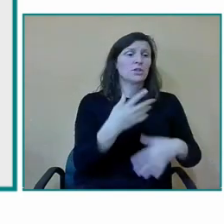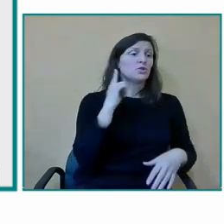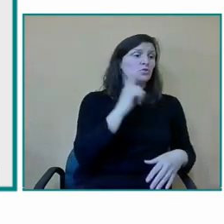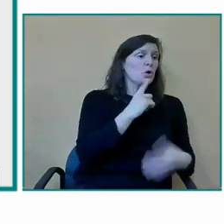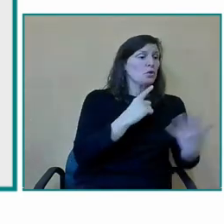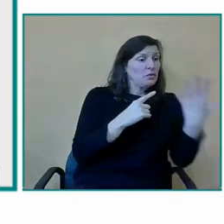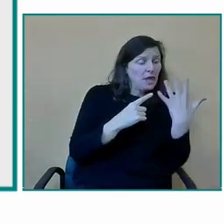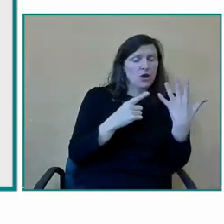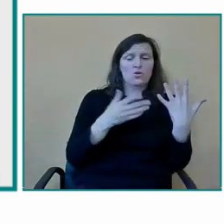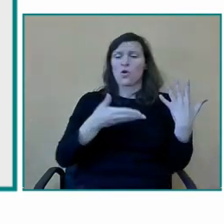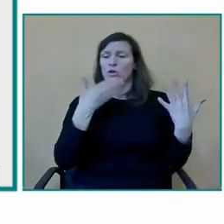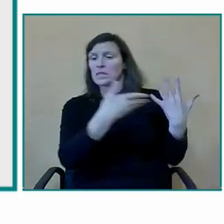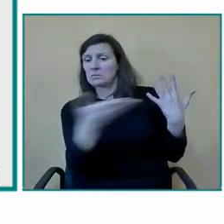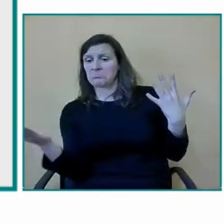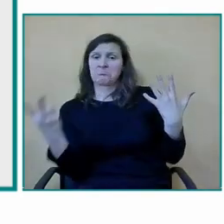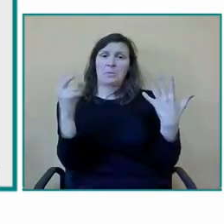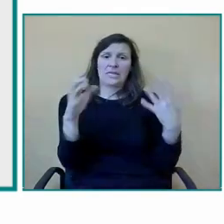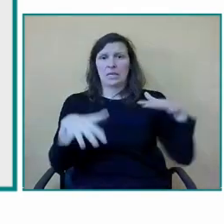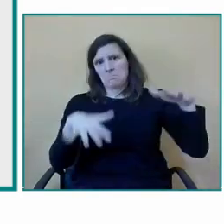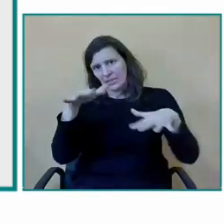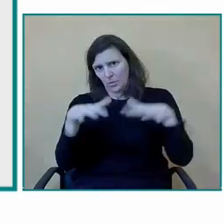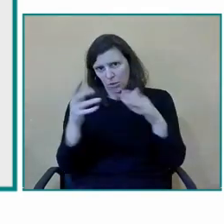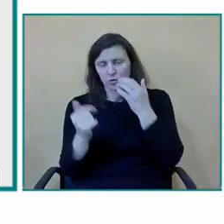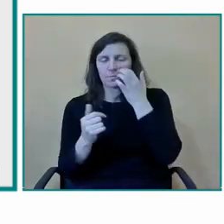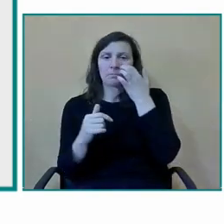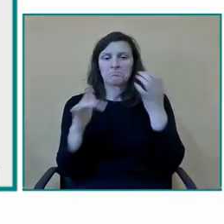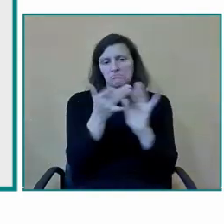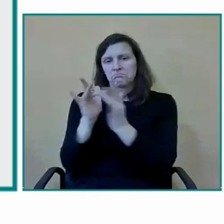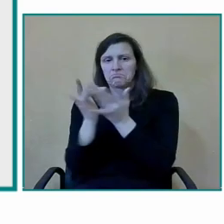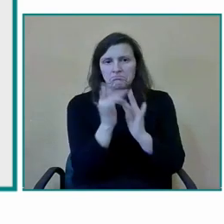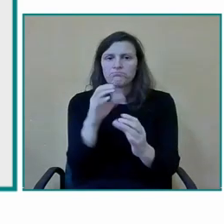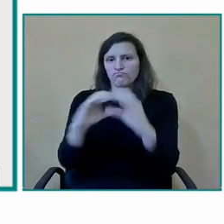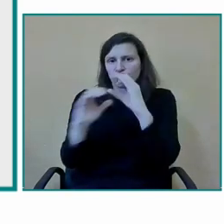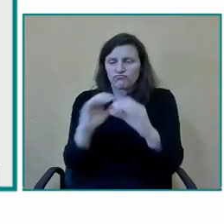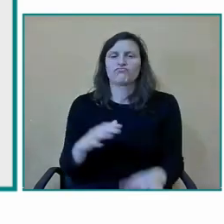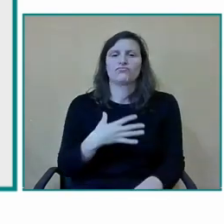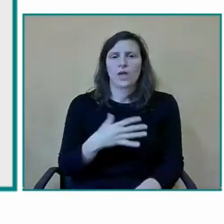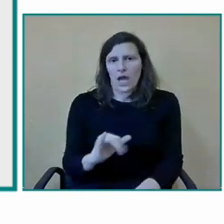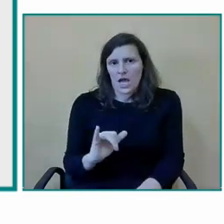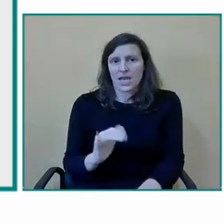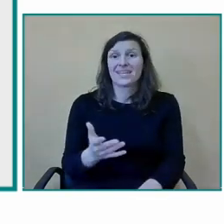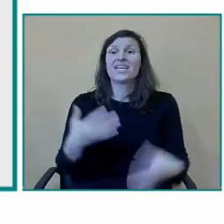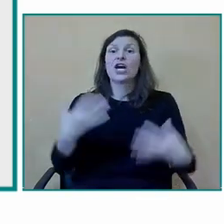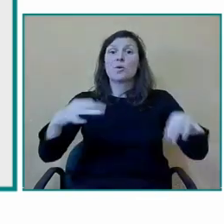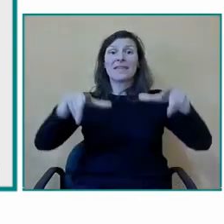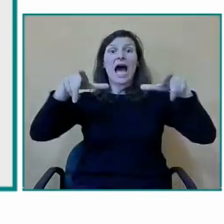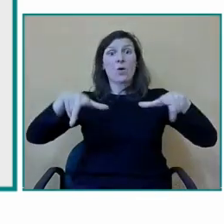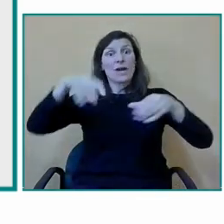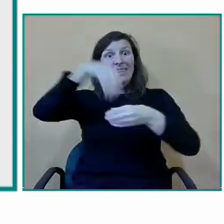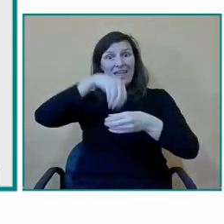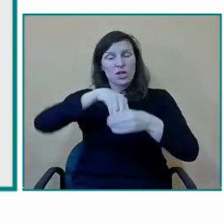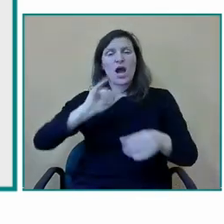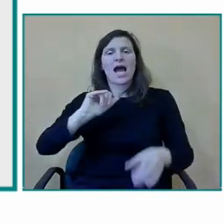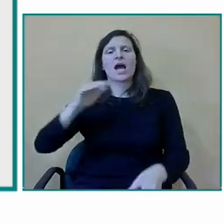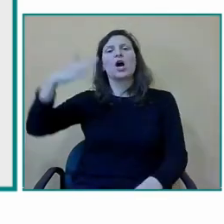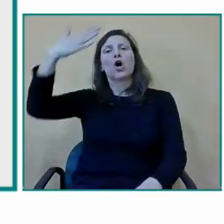en todas ellas en todas las clases hay la figura referente obviamente del tutor de primaria